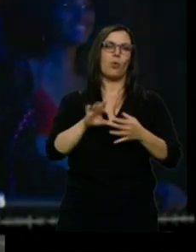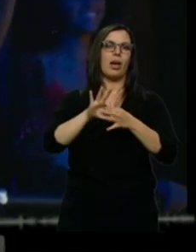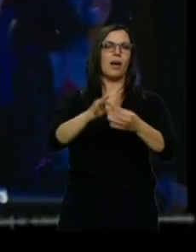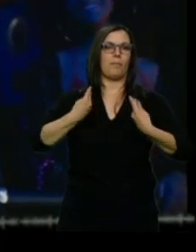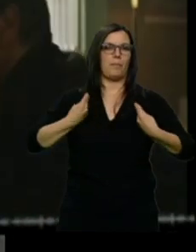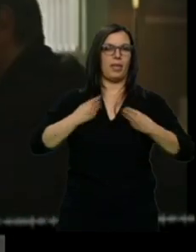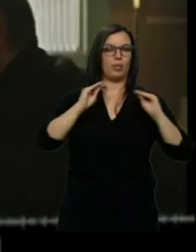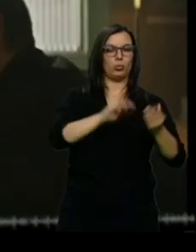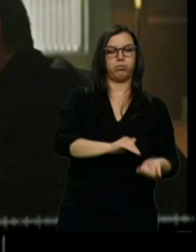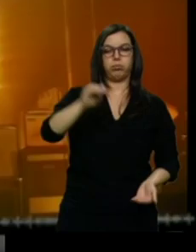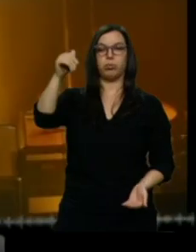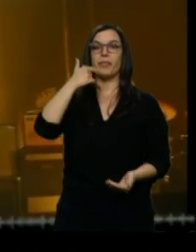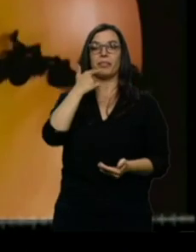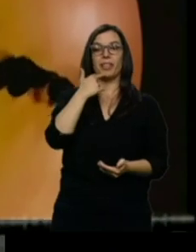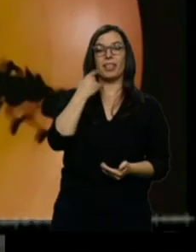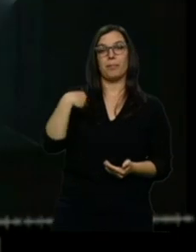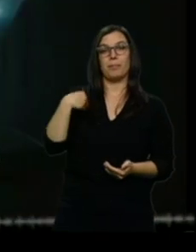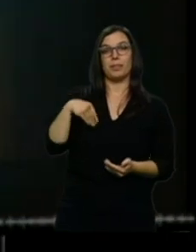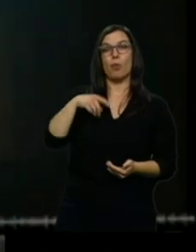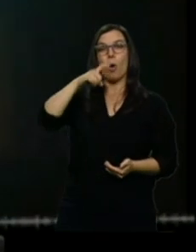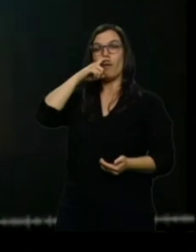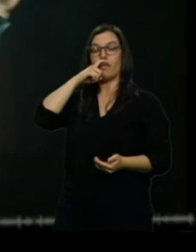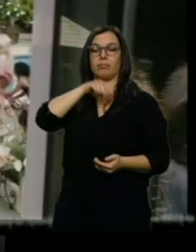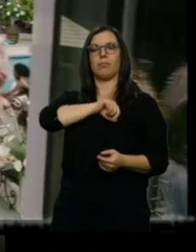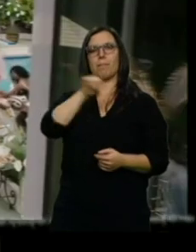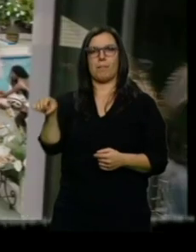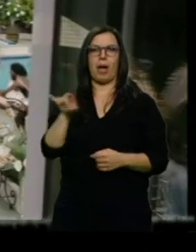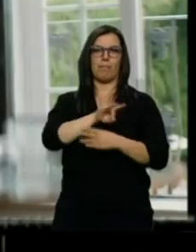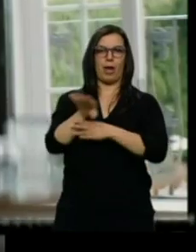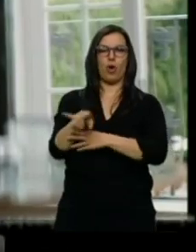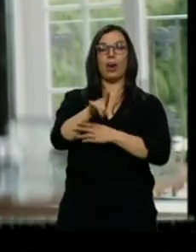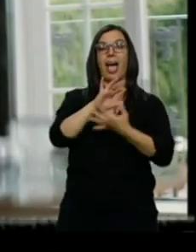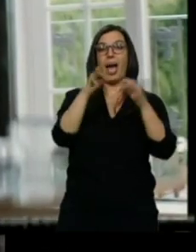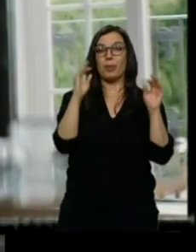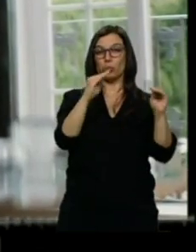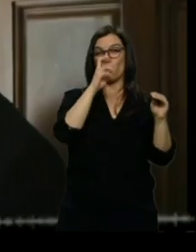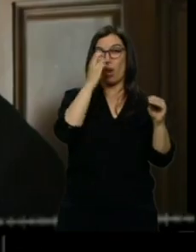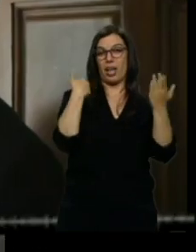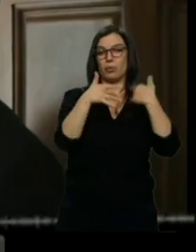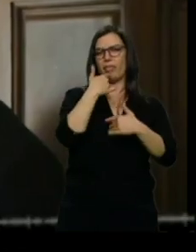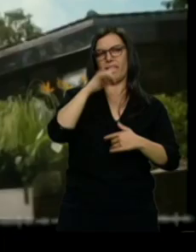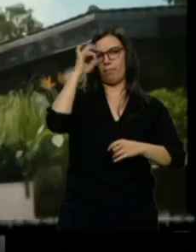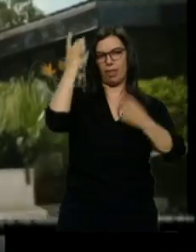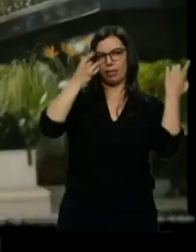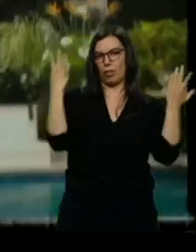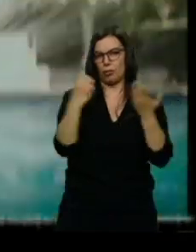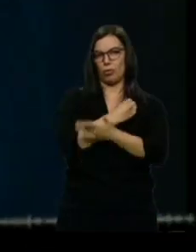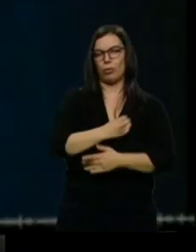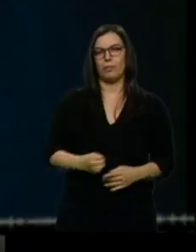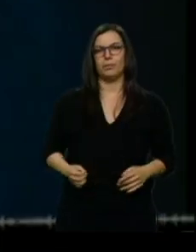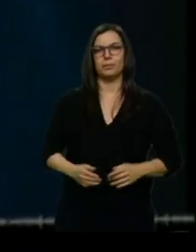mejor que Bohemian Rhapsody. Antiguos amigos del cantante aseguran que es pura fantasía. Yo seguiré cobrando mi 20% después de que te hayas suicidado.